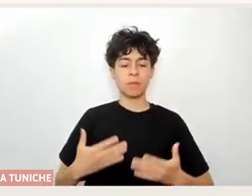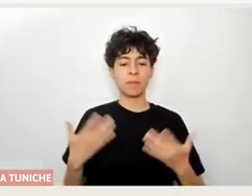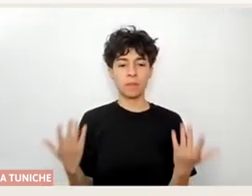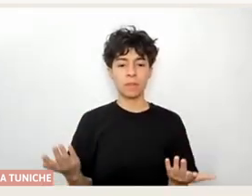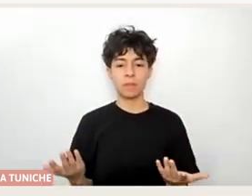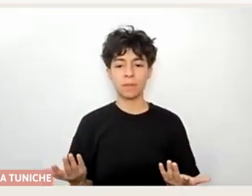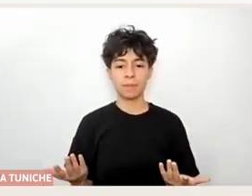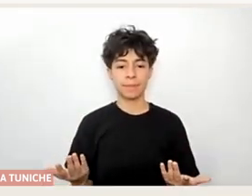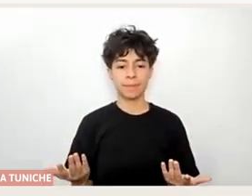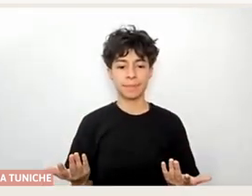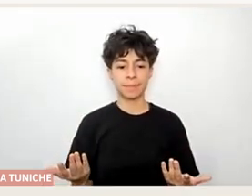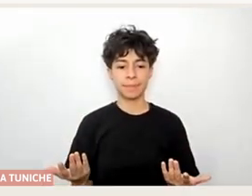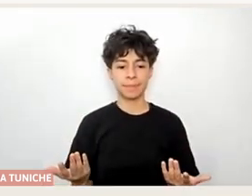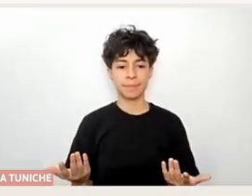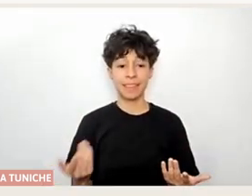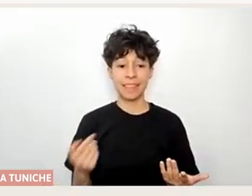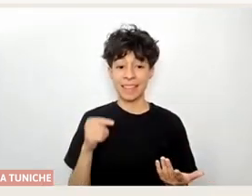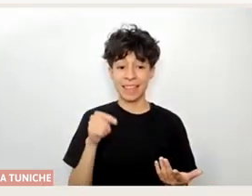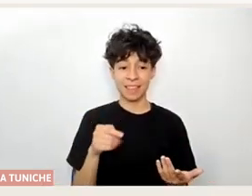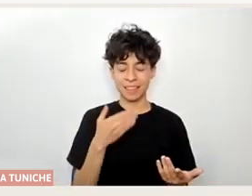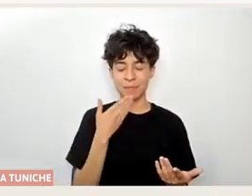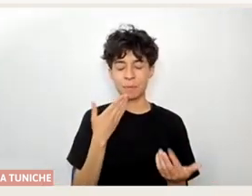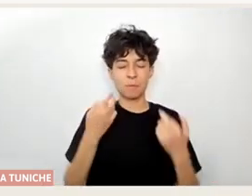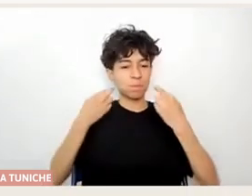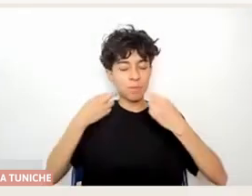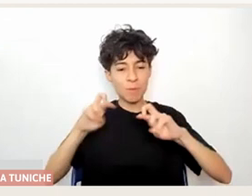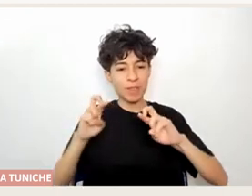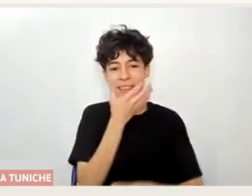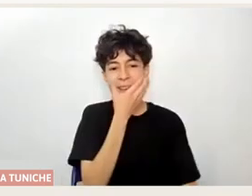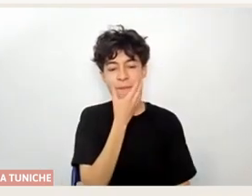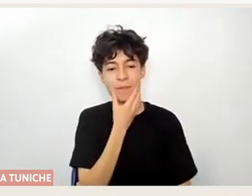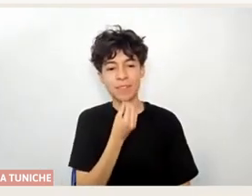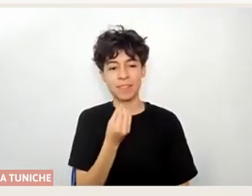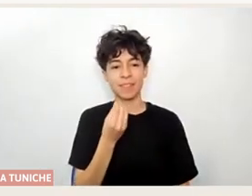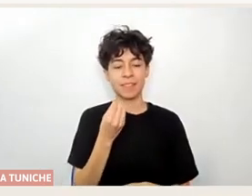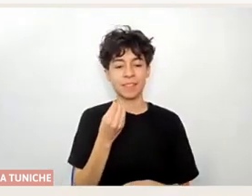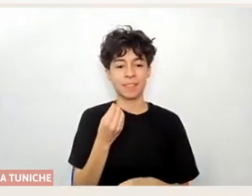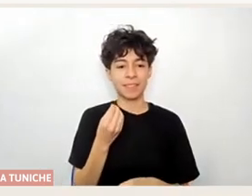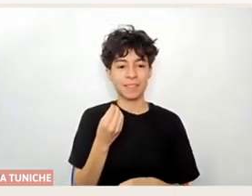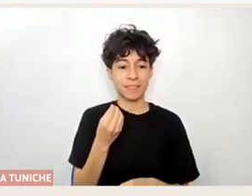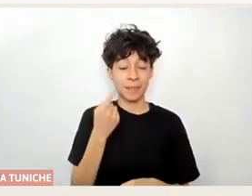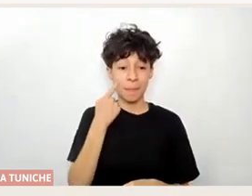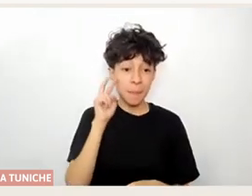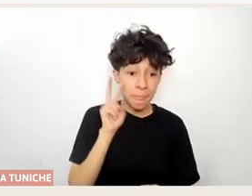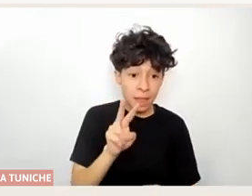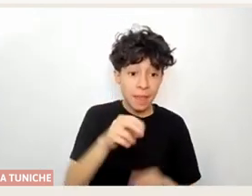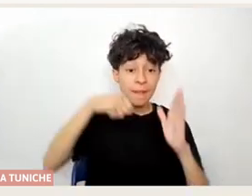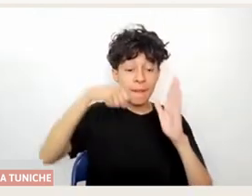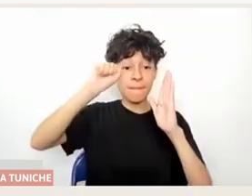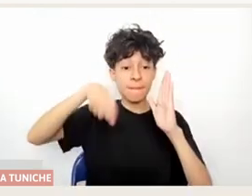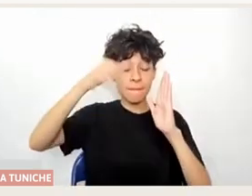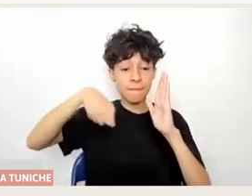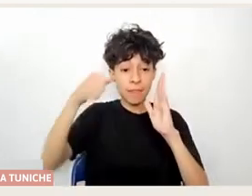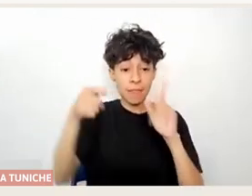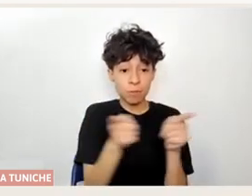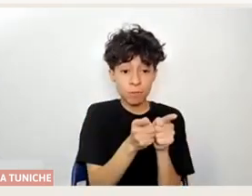Y, y pienso que es una posibilidad muy, bonita, ¿no?, de convivir y de generar, ahí están nuestros cortos también, los cortometrajes